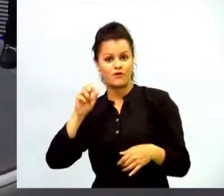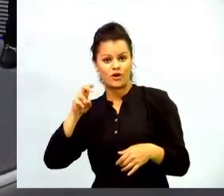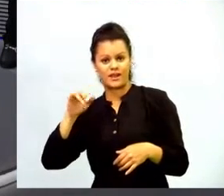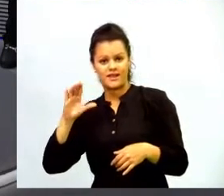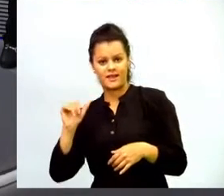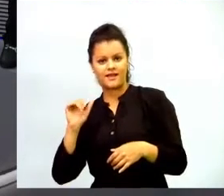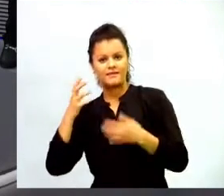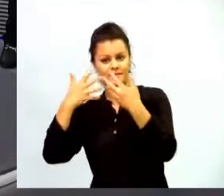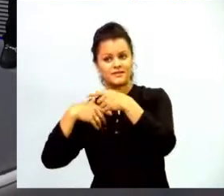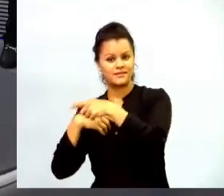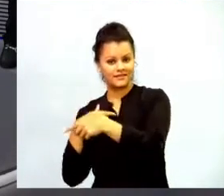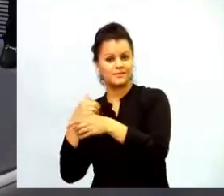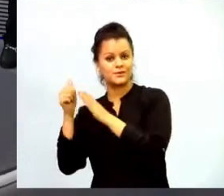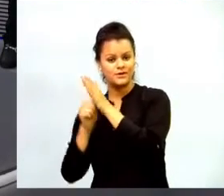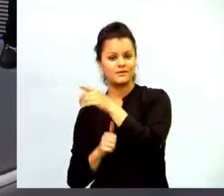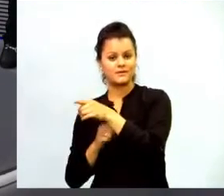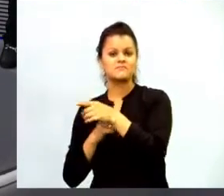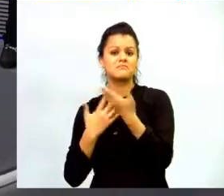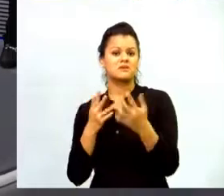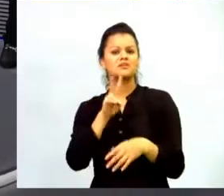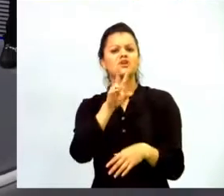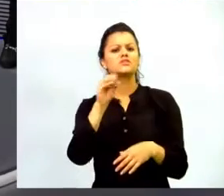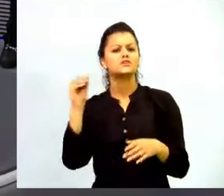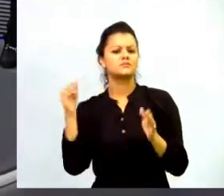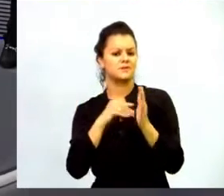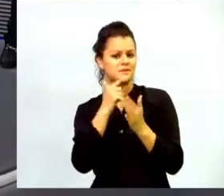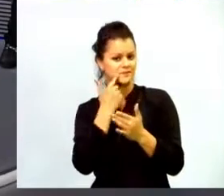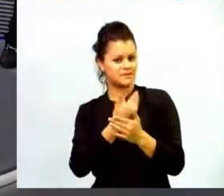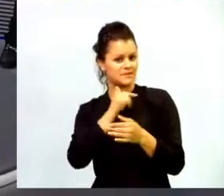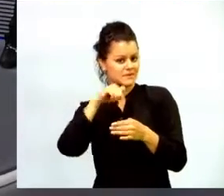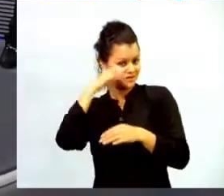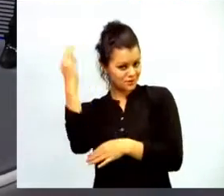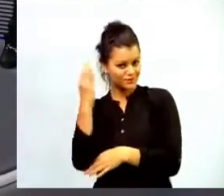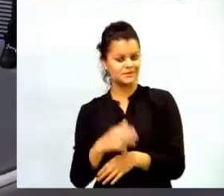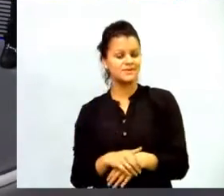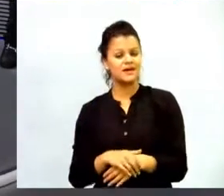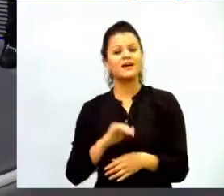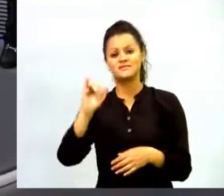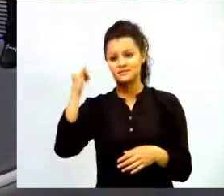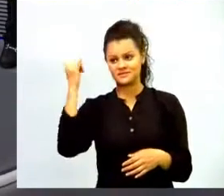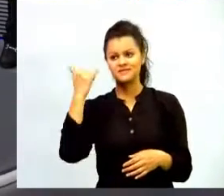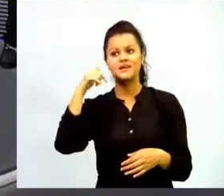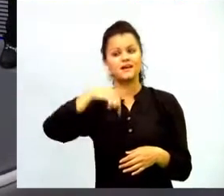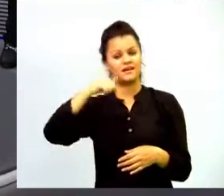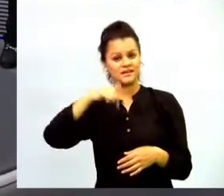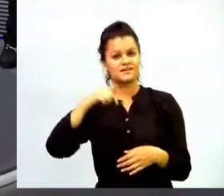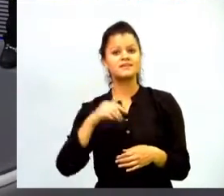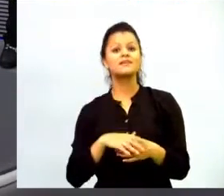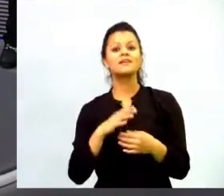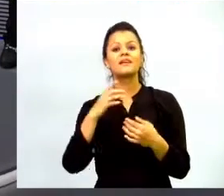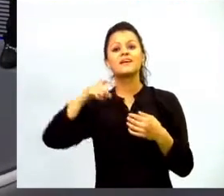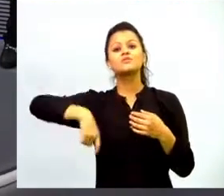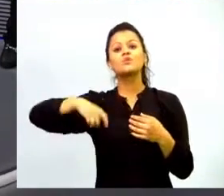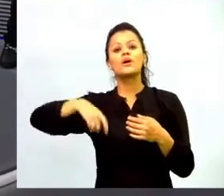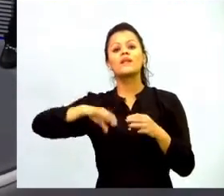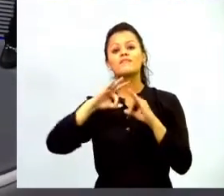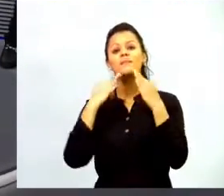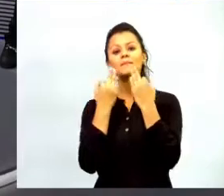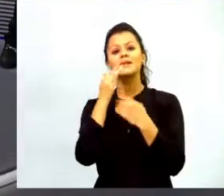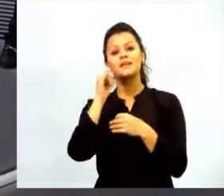de 200 mil padres de familia en Colombia entonces tenemos la hemos creado la escuela de familia TIC donde